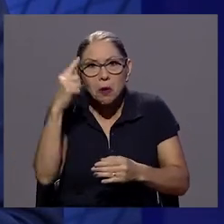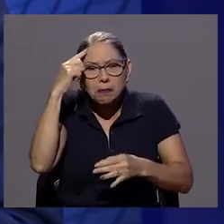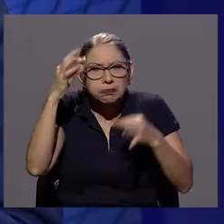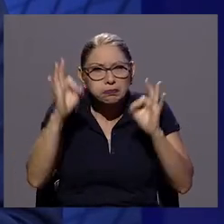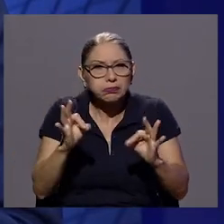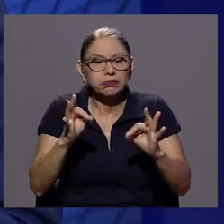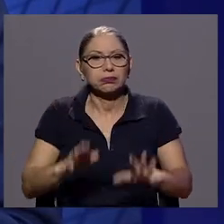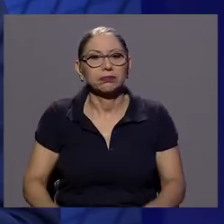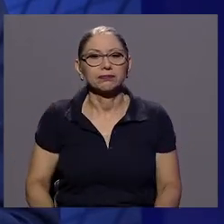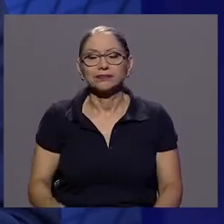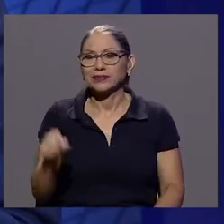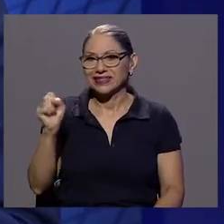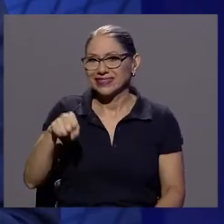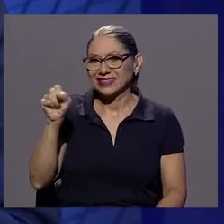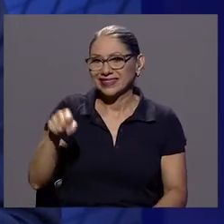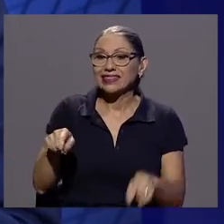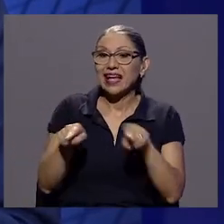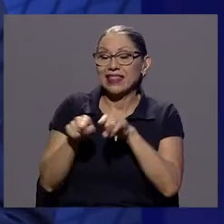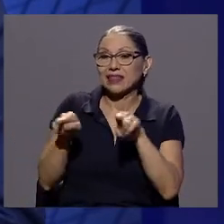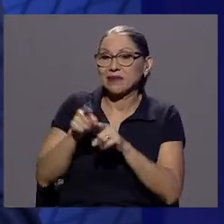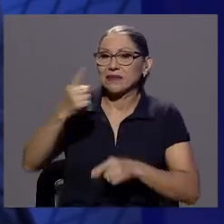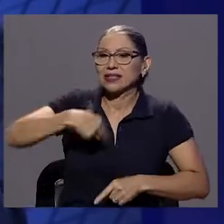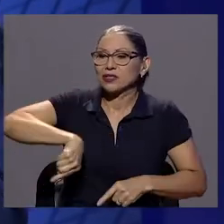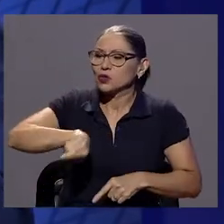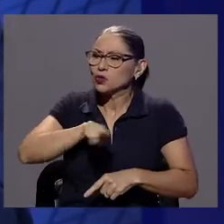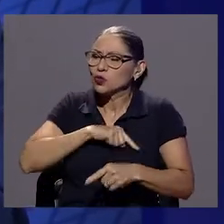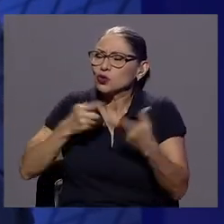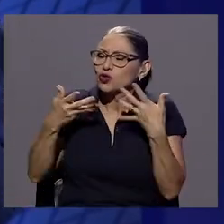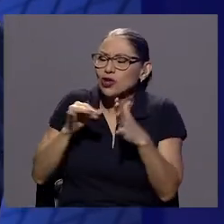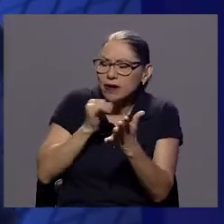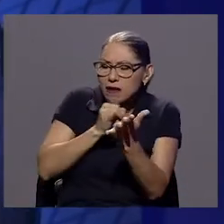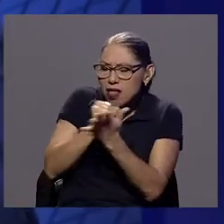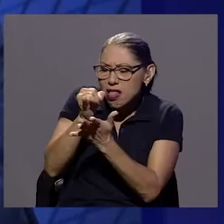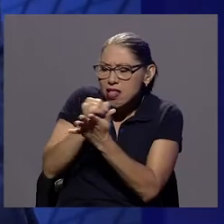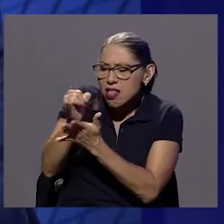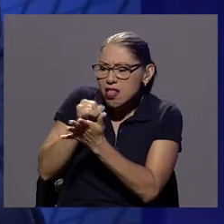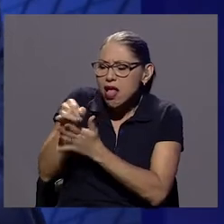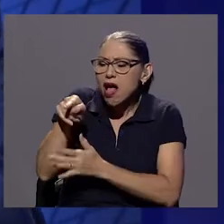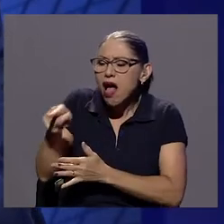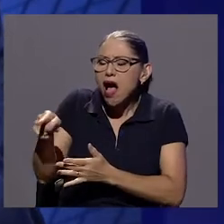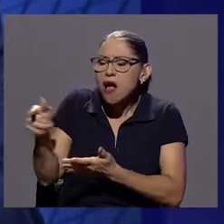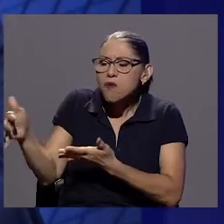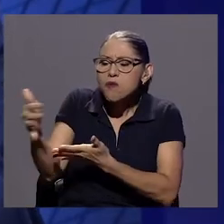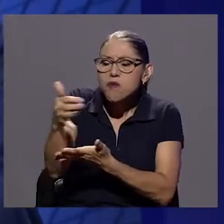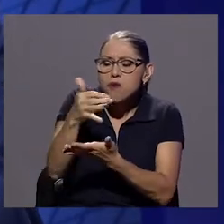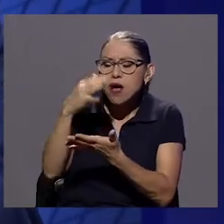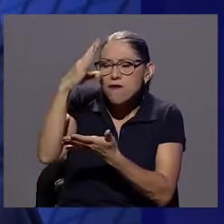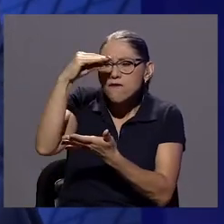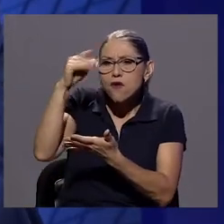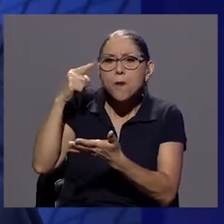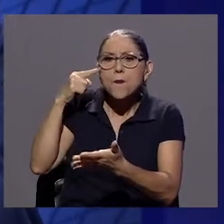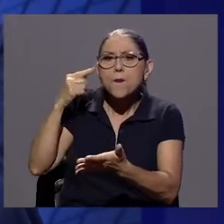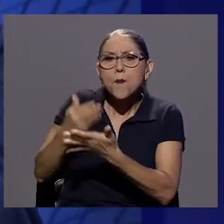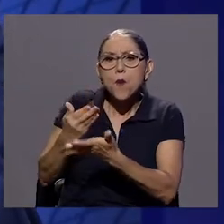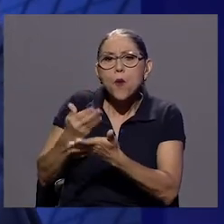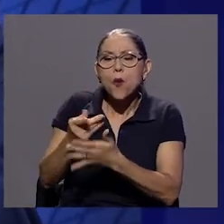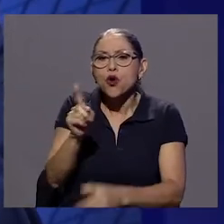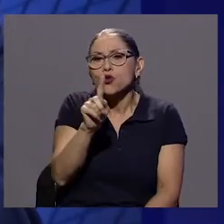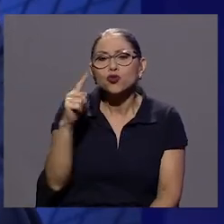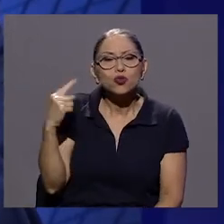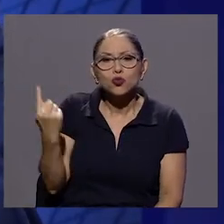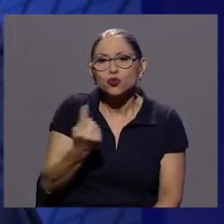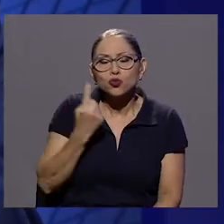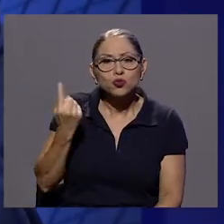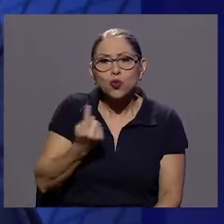además el estudio que realizamos, los estudios que hemos venido haciendo, además prueban que no